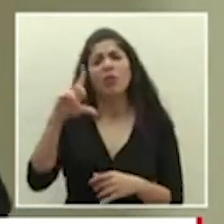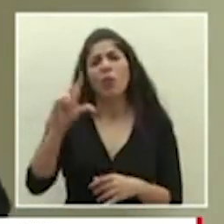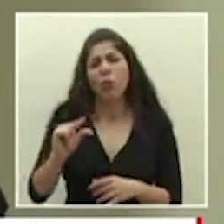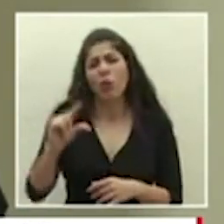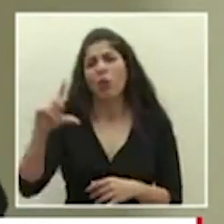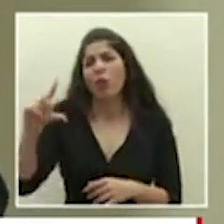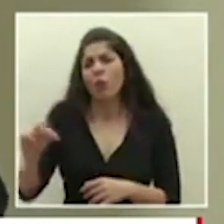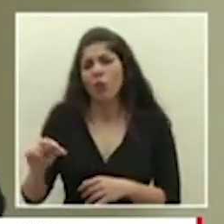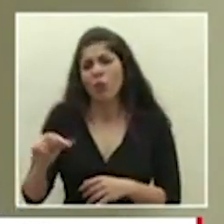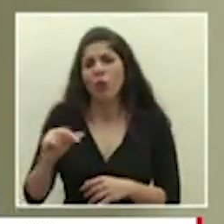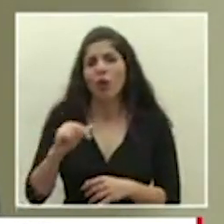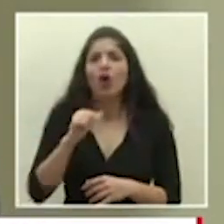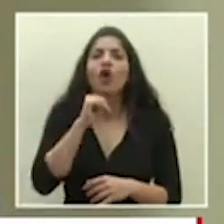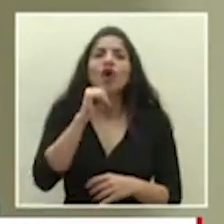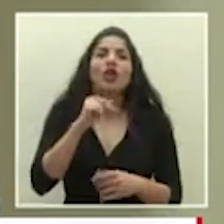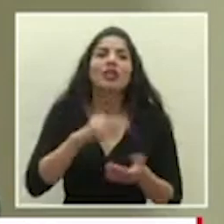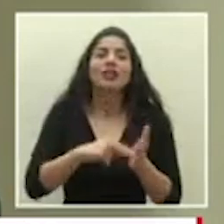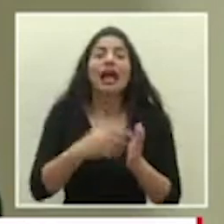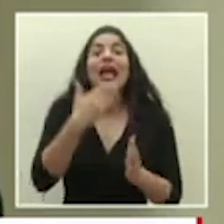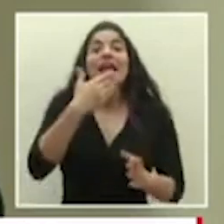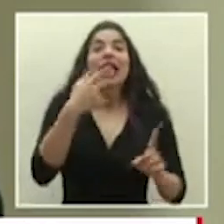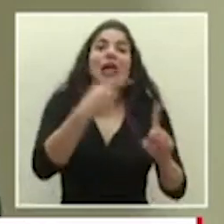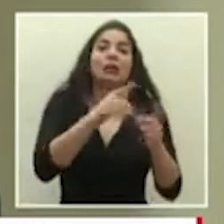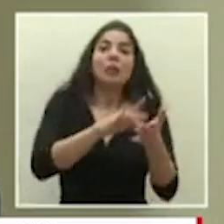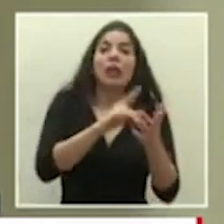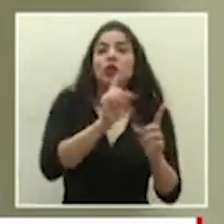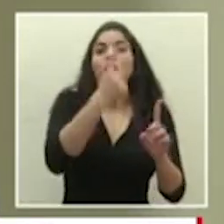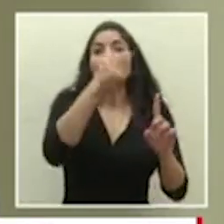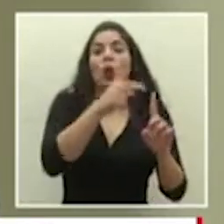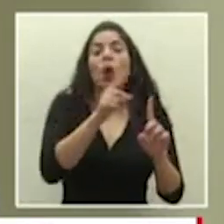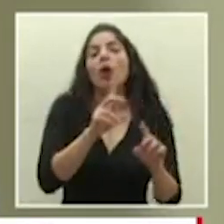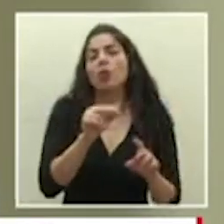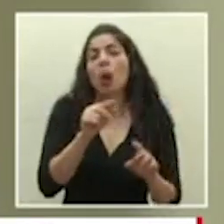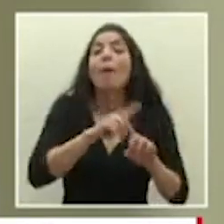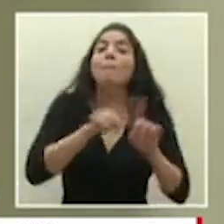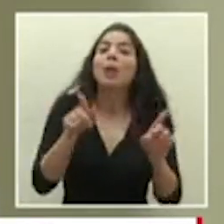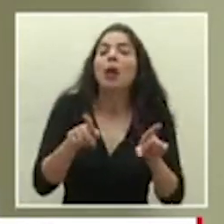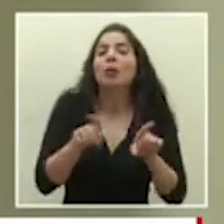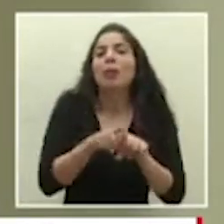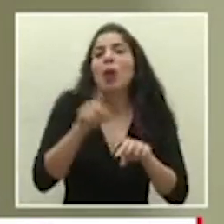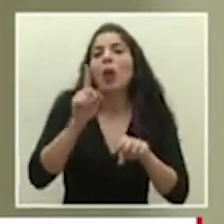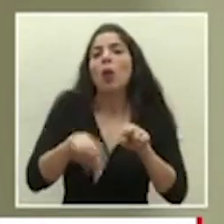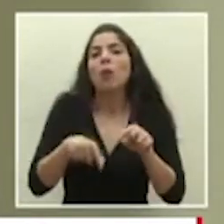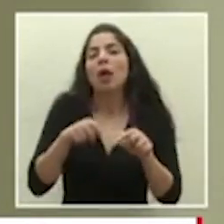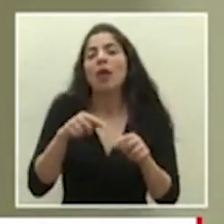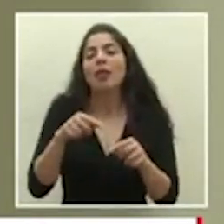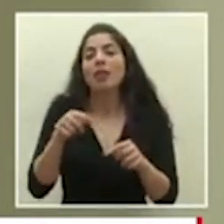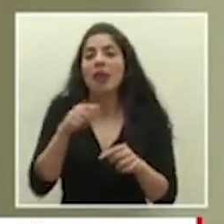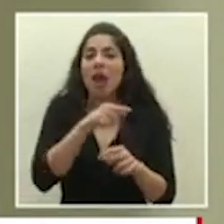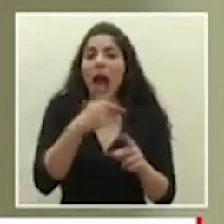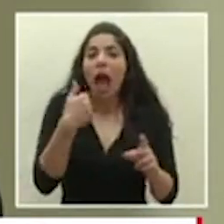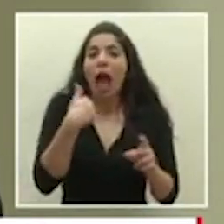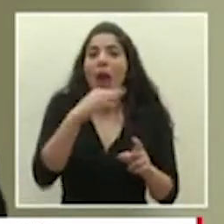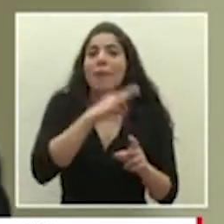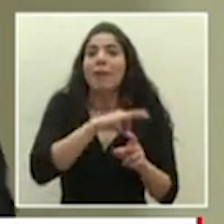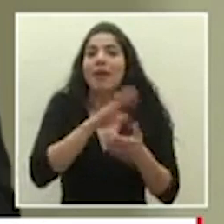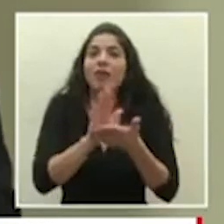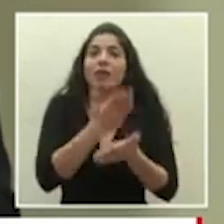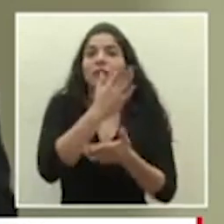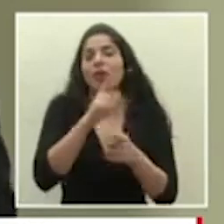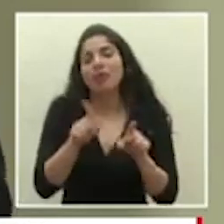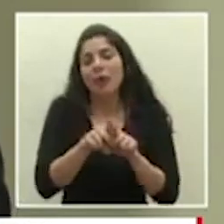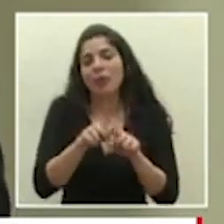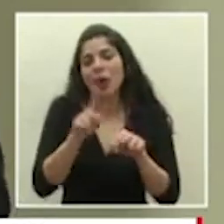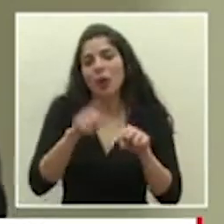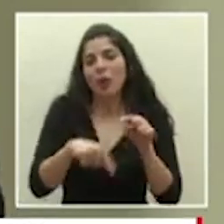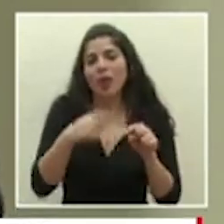podemos decir que es gracias al medicamento pero tampoco podemos descartar un efecto beneficioso por ese mismo medicamento